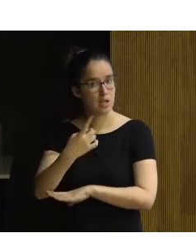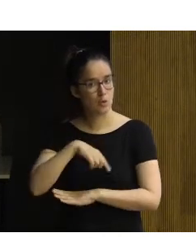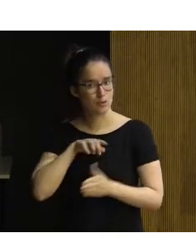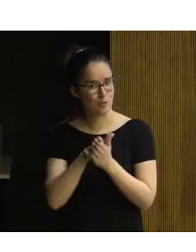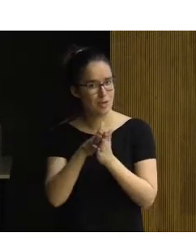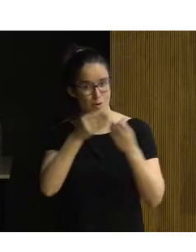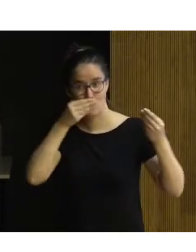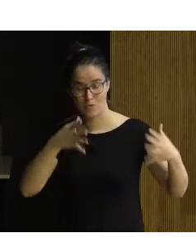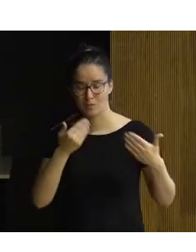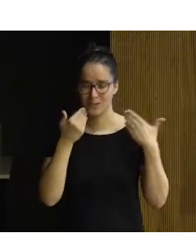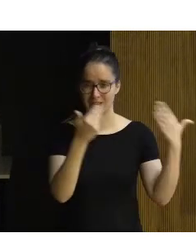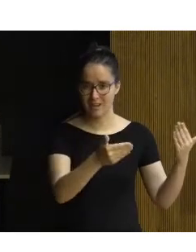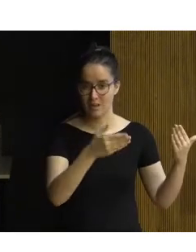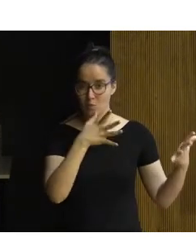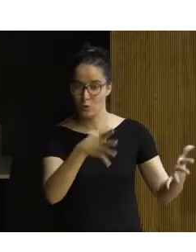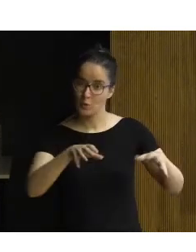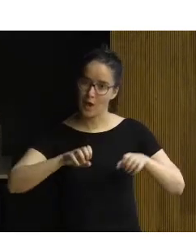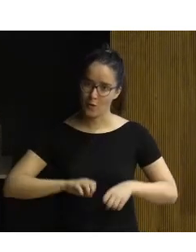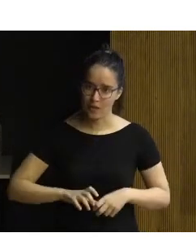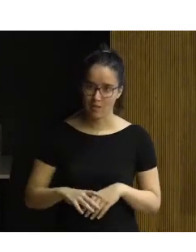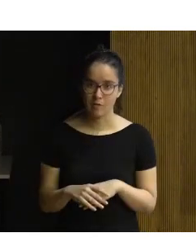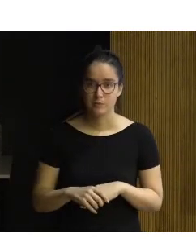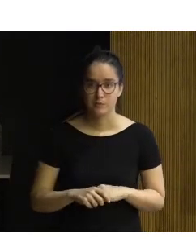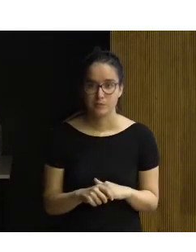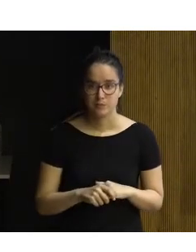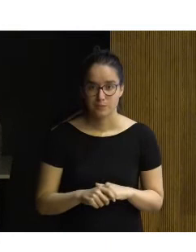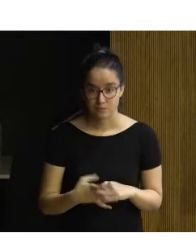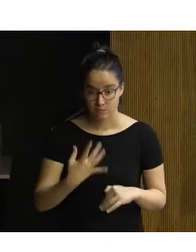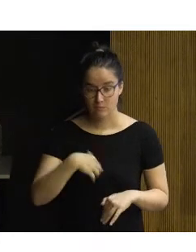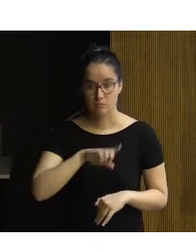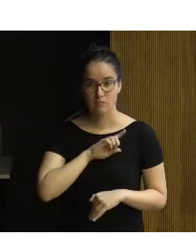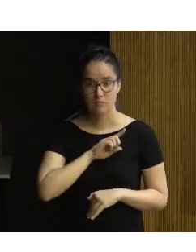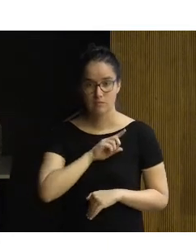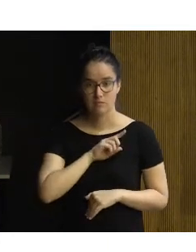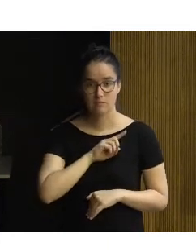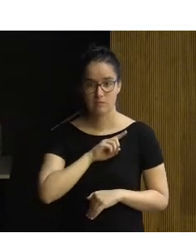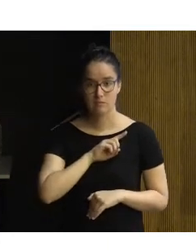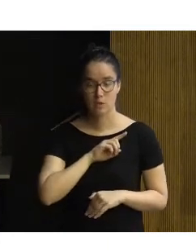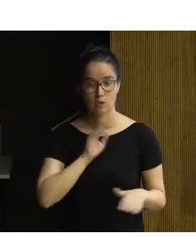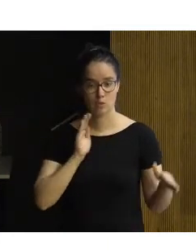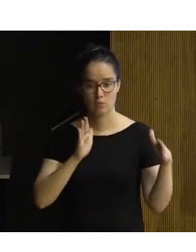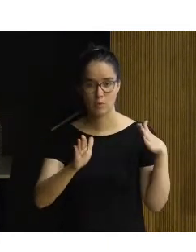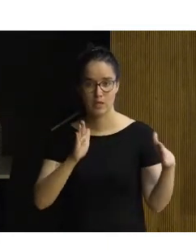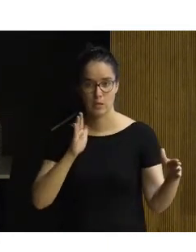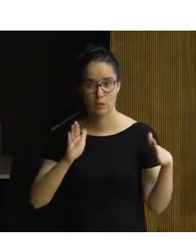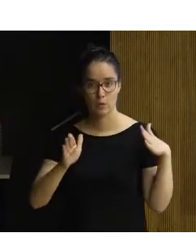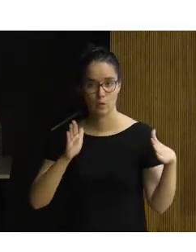compañero. Muchas gracias por tu acogida. Para nosotros es un momento de